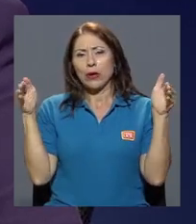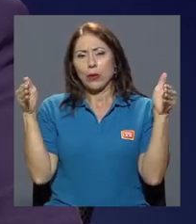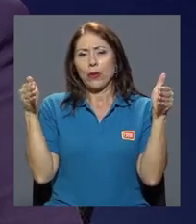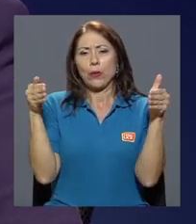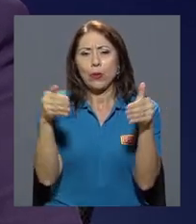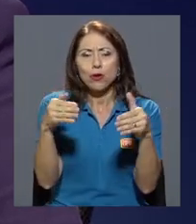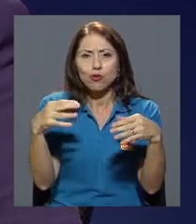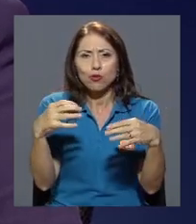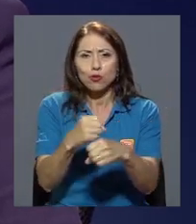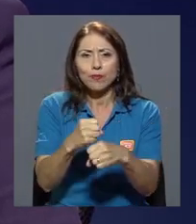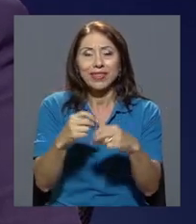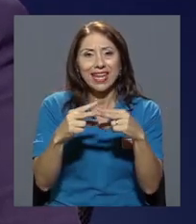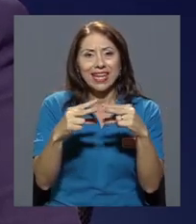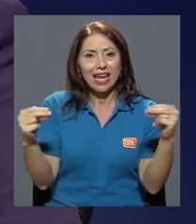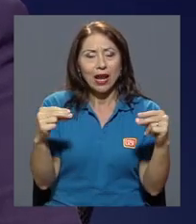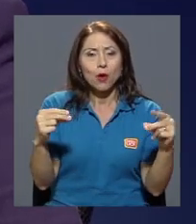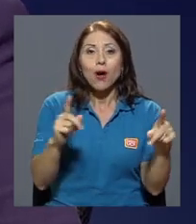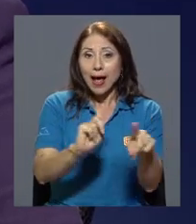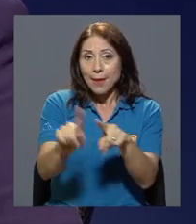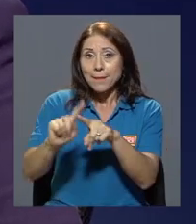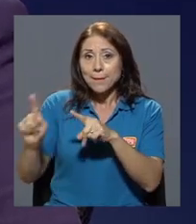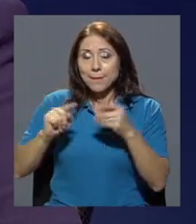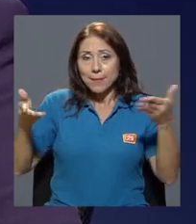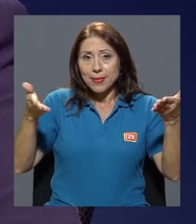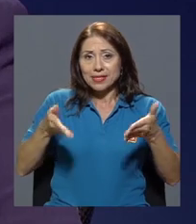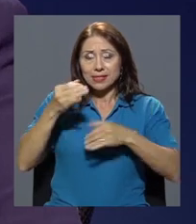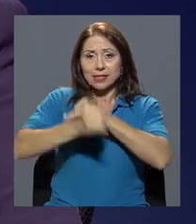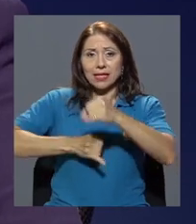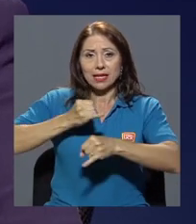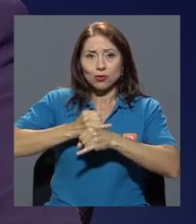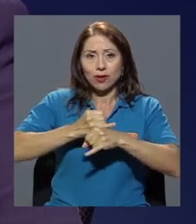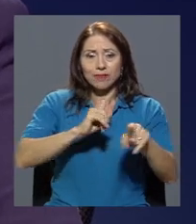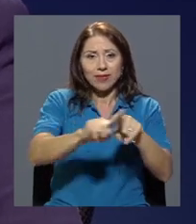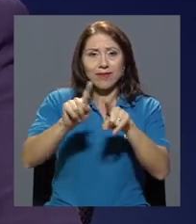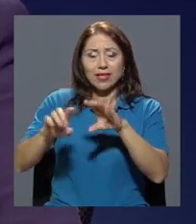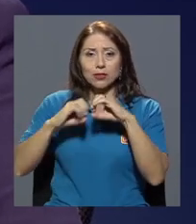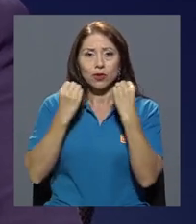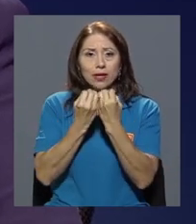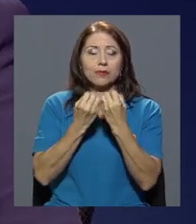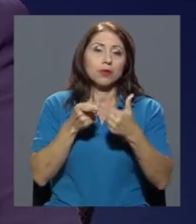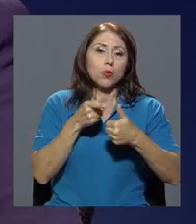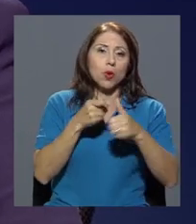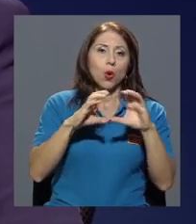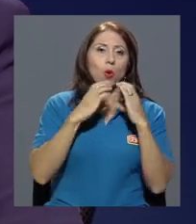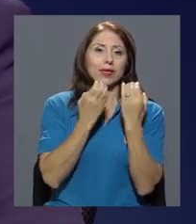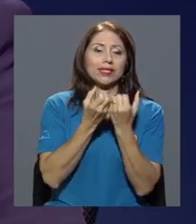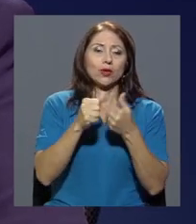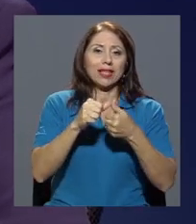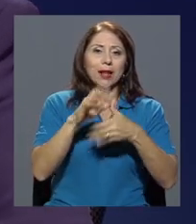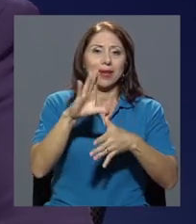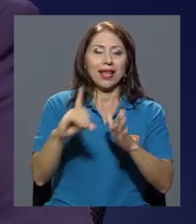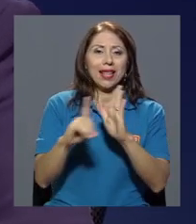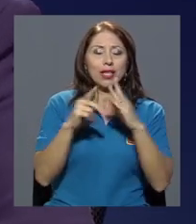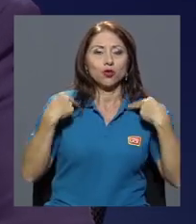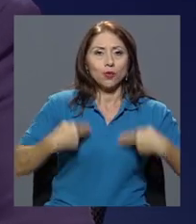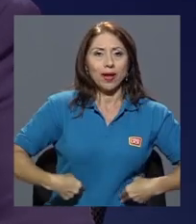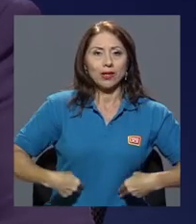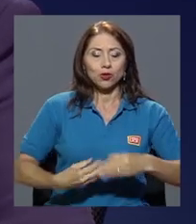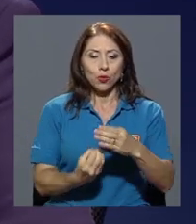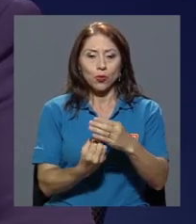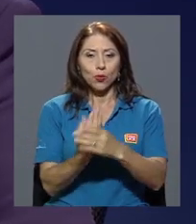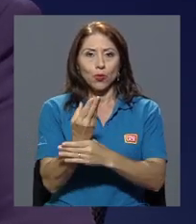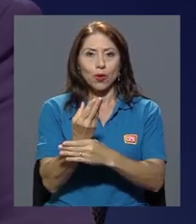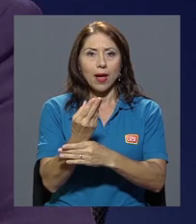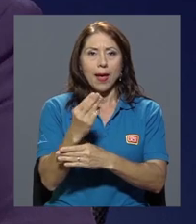En Nicaragua hay varia presencia internacional de varios órganos. La Comisión Interamericana de Derechos Humanos, que creó algo que se llama el